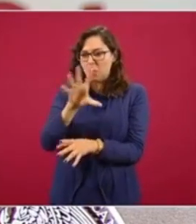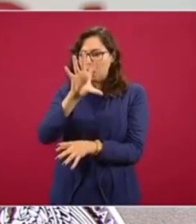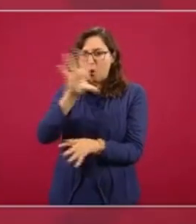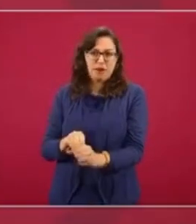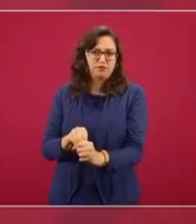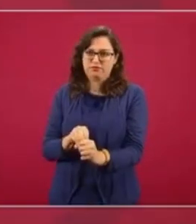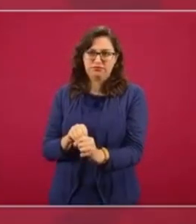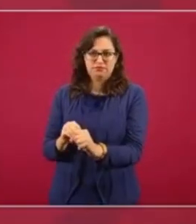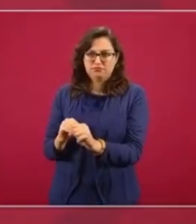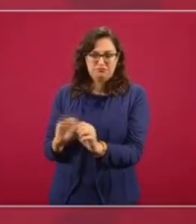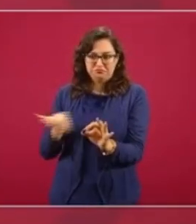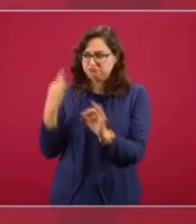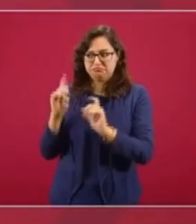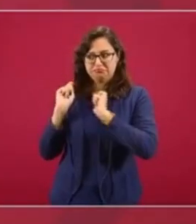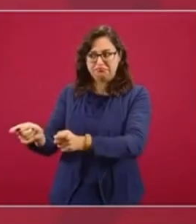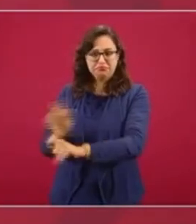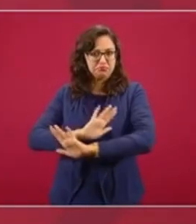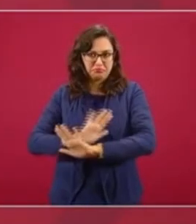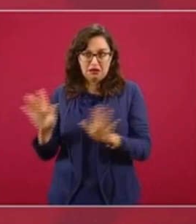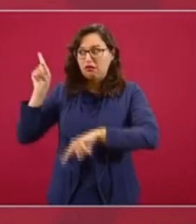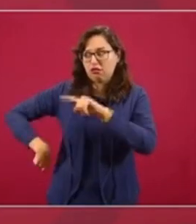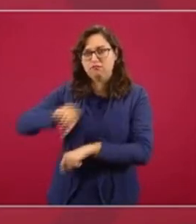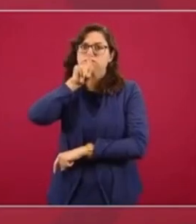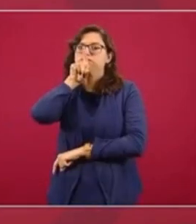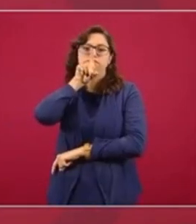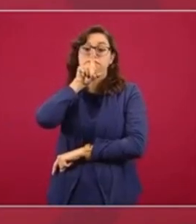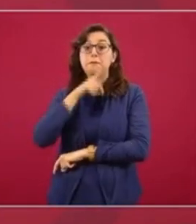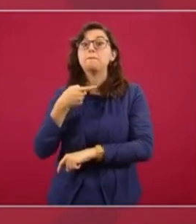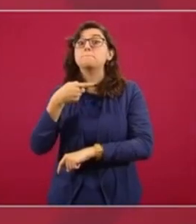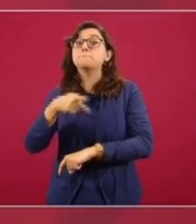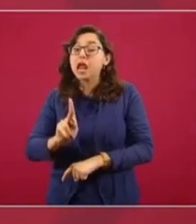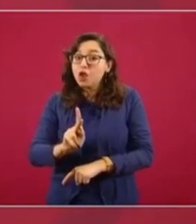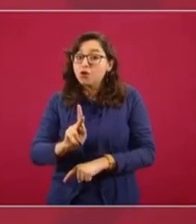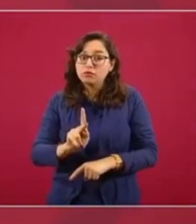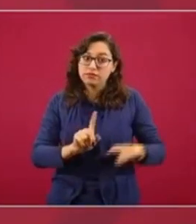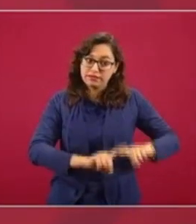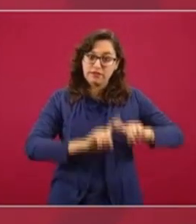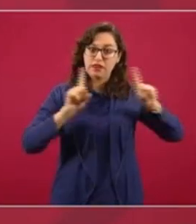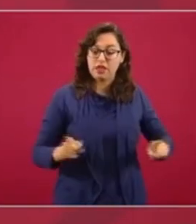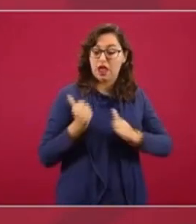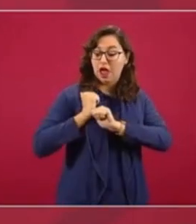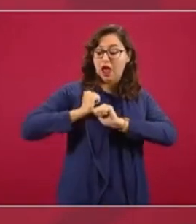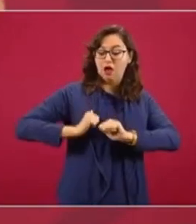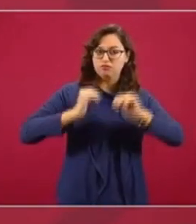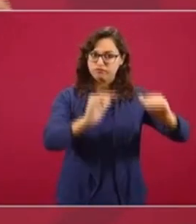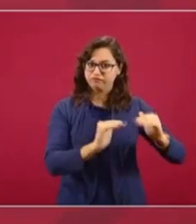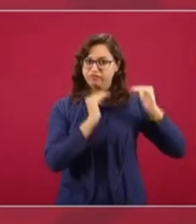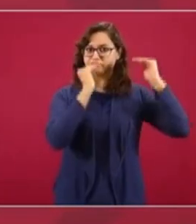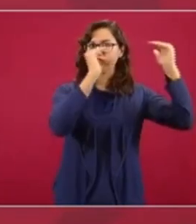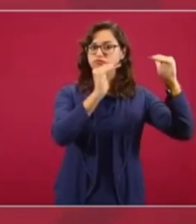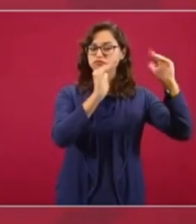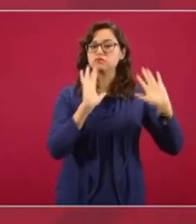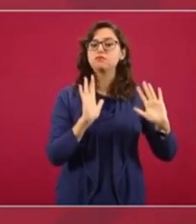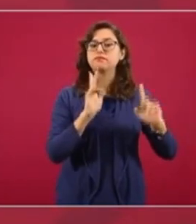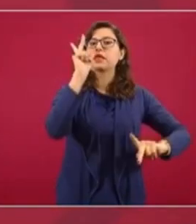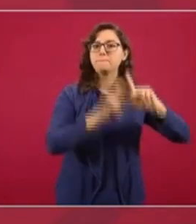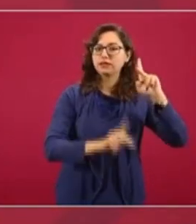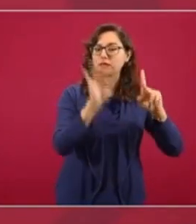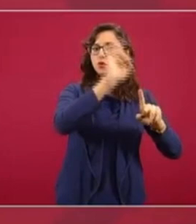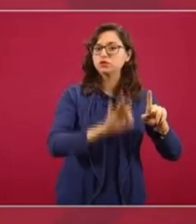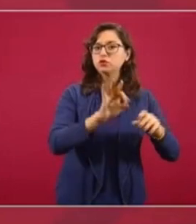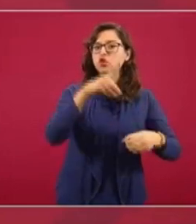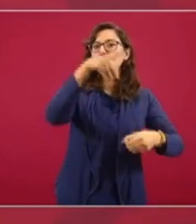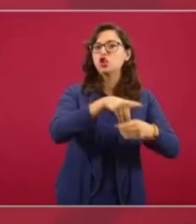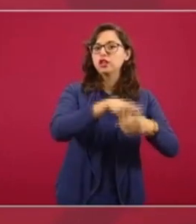podríamos quitar sus aguinaldos. Por la pandemia, los altos funcionarios decidimos que voluntariamente íbamos a aportar para